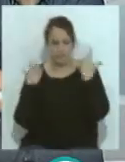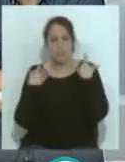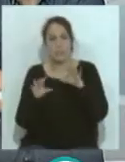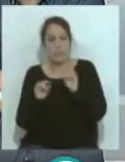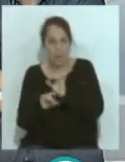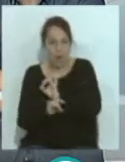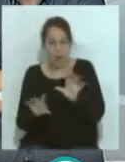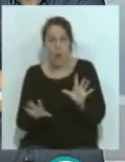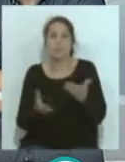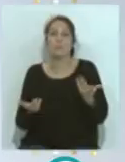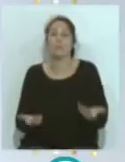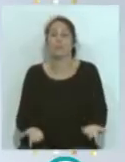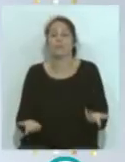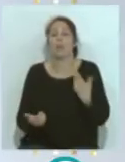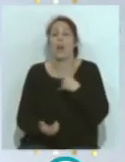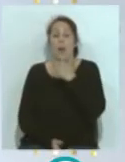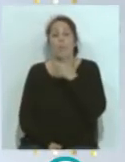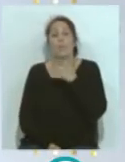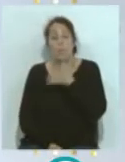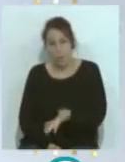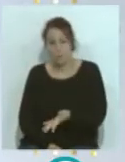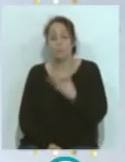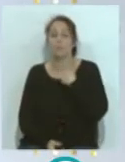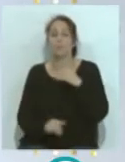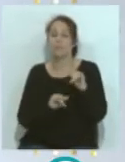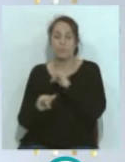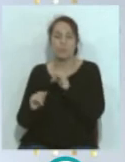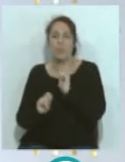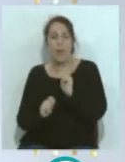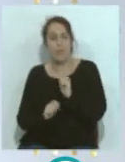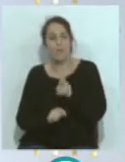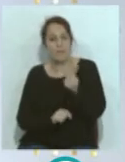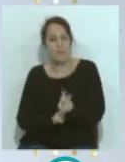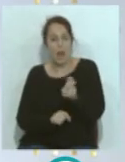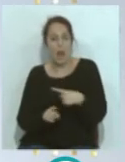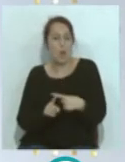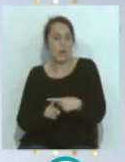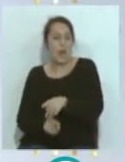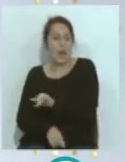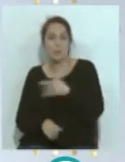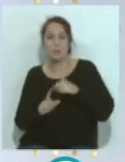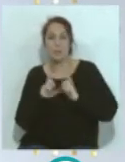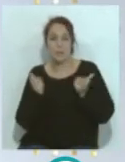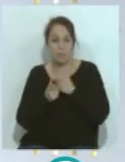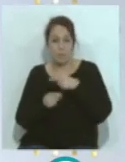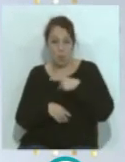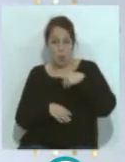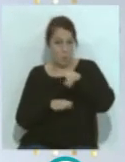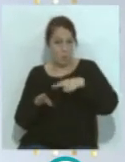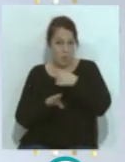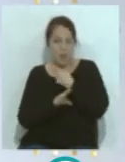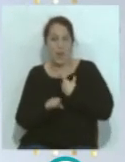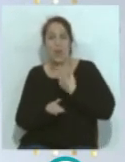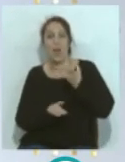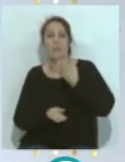sí, sí, por supuesto, pero ahora por eso disfrutamos y le damos valor a lo que tenemos, a este equipo en la primera división del fútbol español,